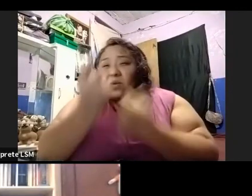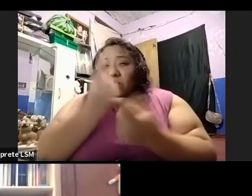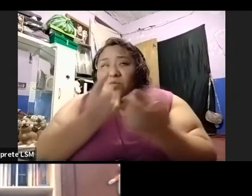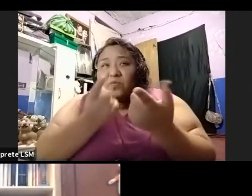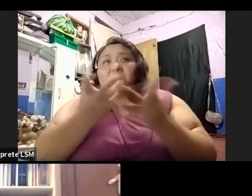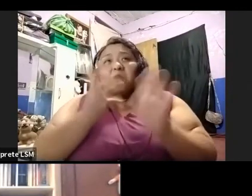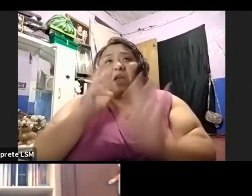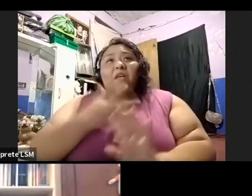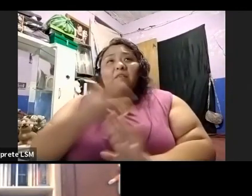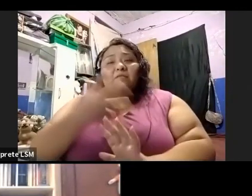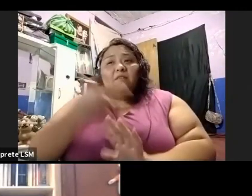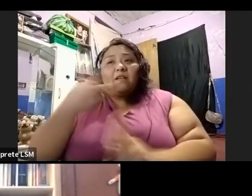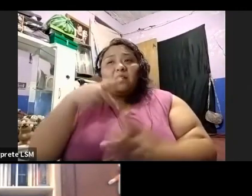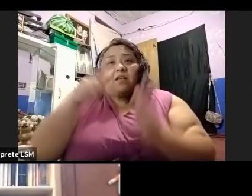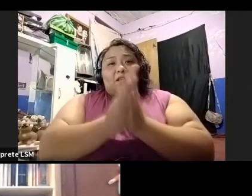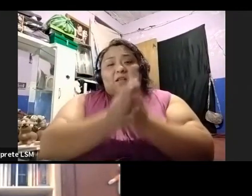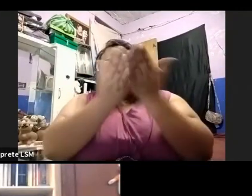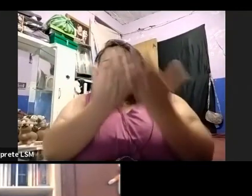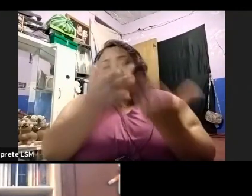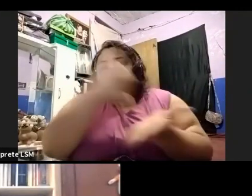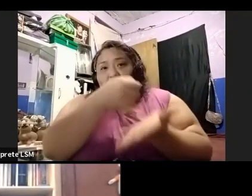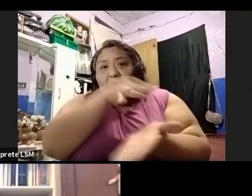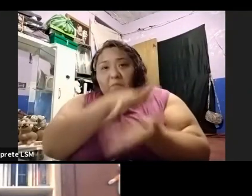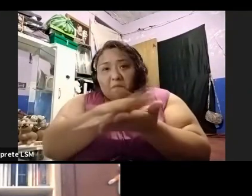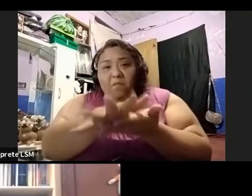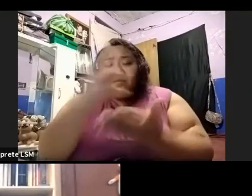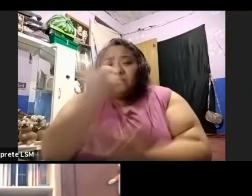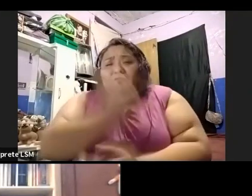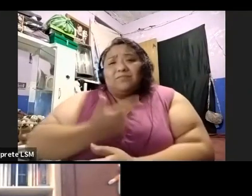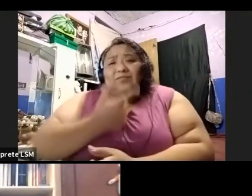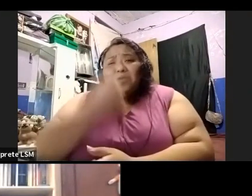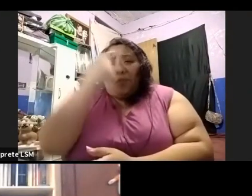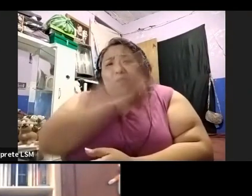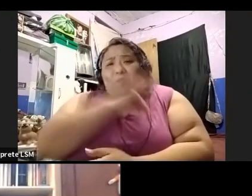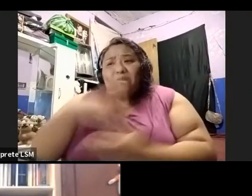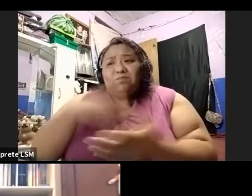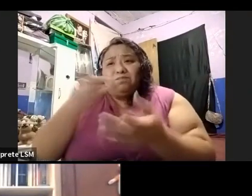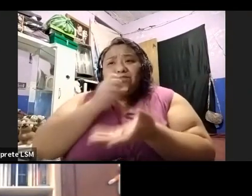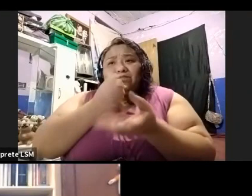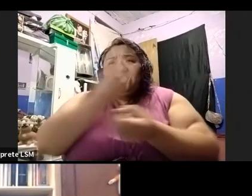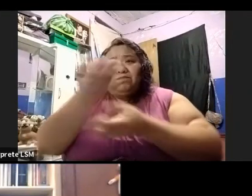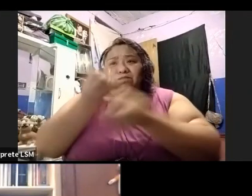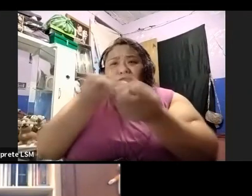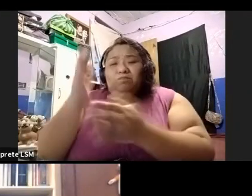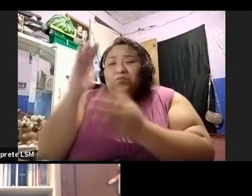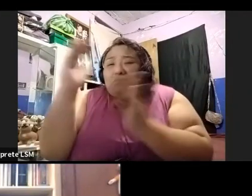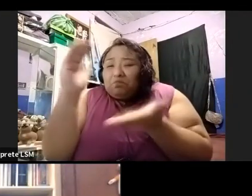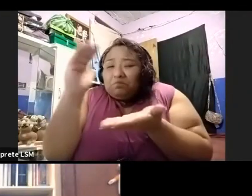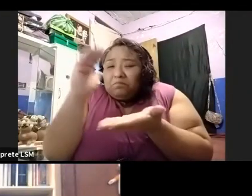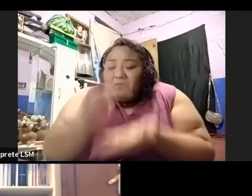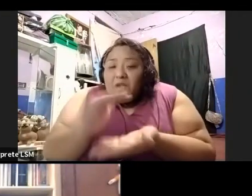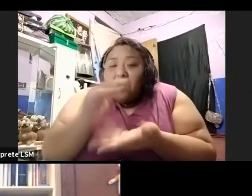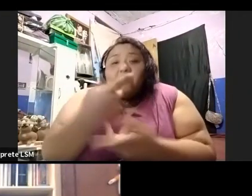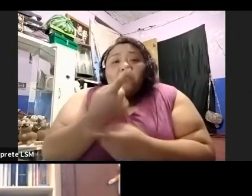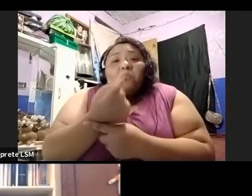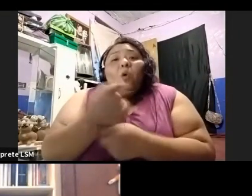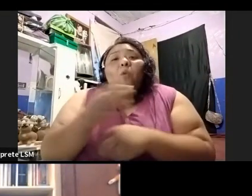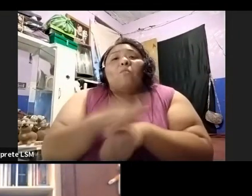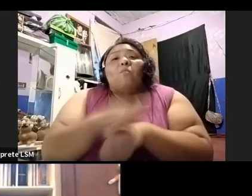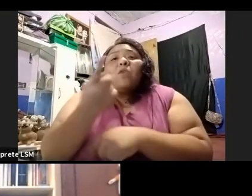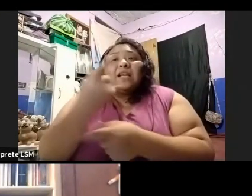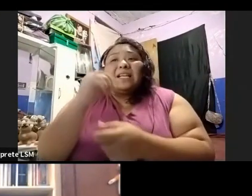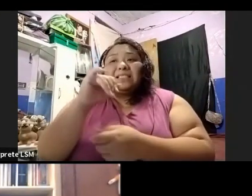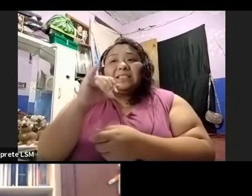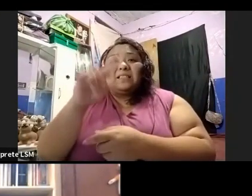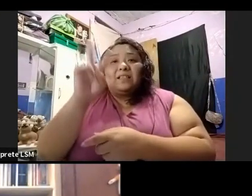el libro impreso, pues con mucho gusto estamos a disposición. Les quedan muy poquititos porque sí, te digo, de repente vemos lectores que sí